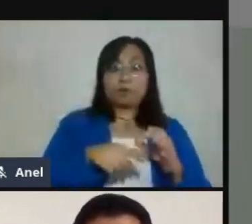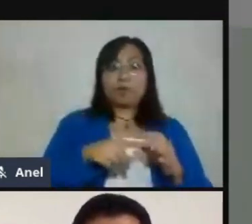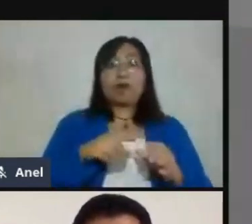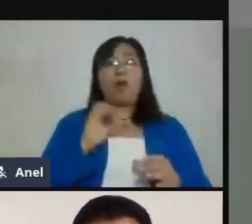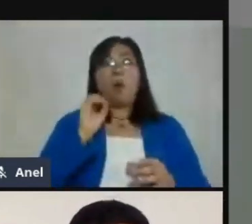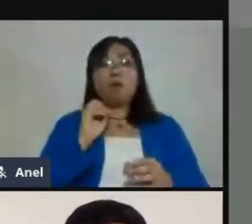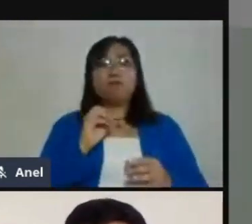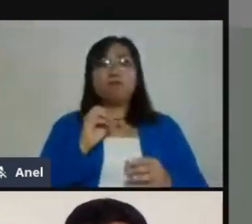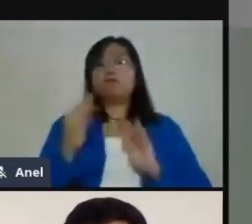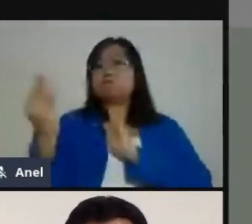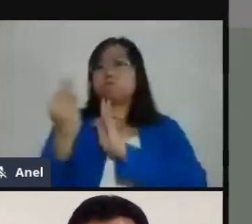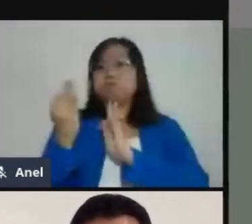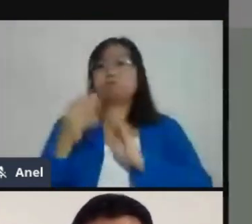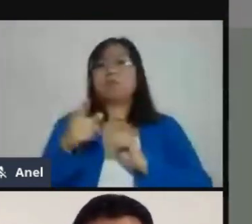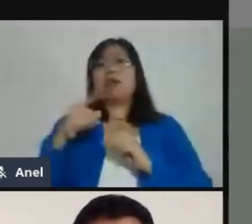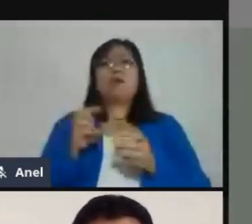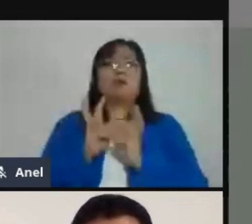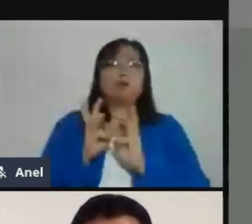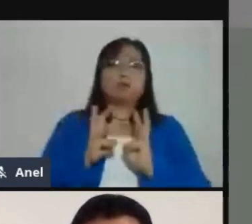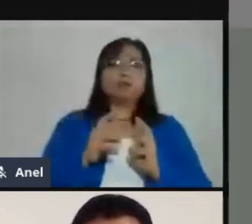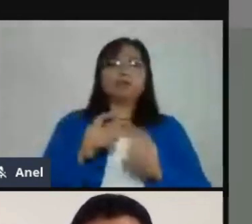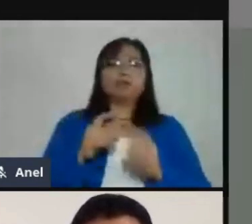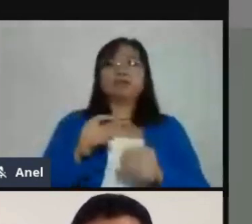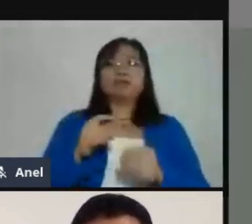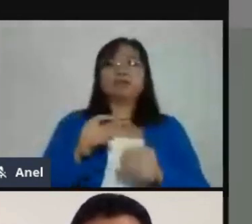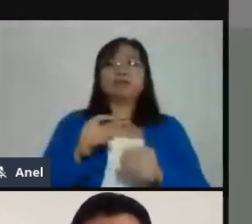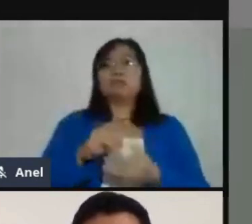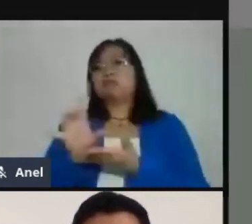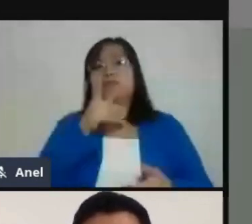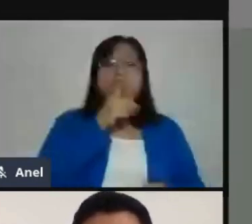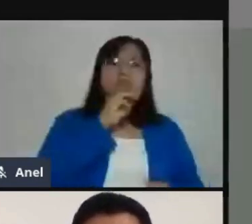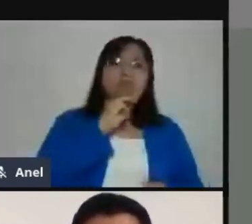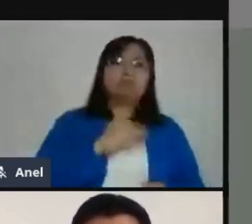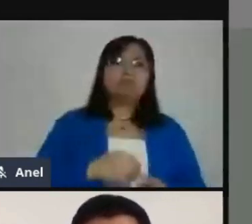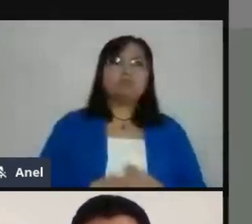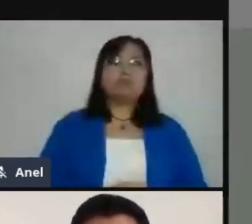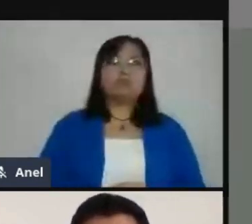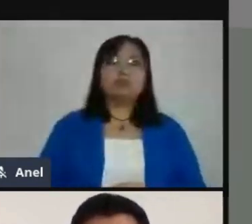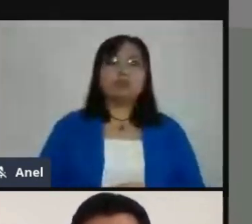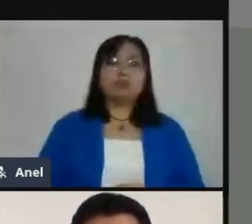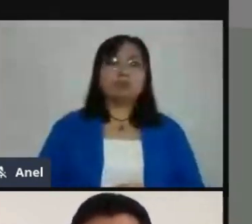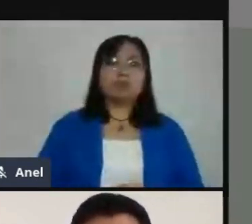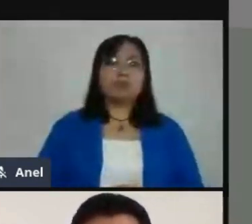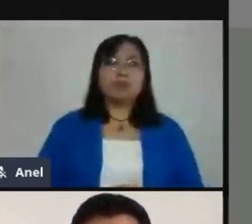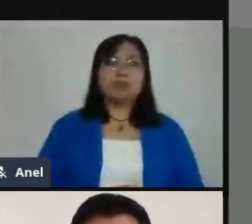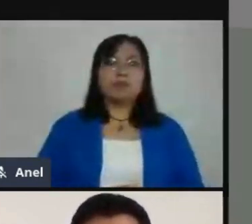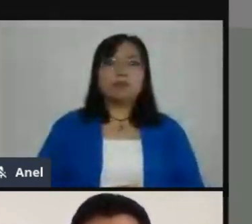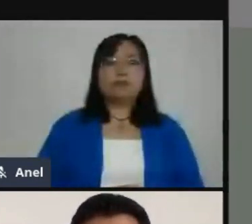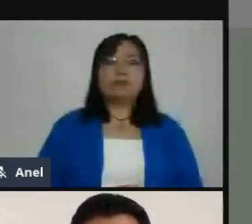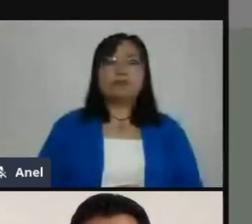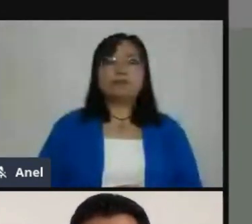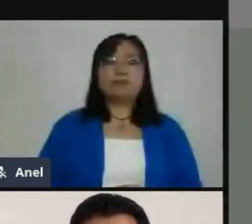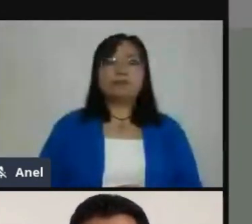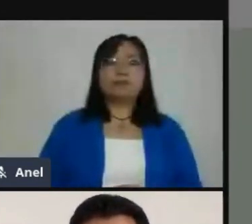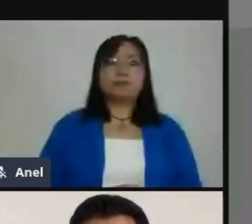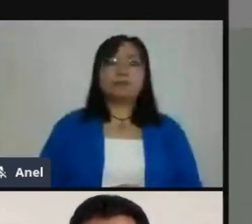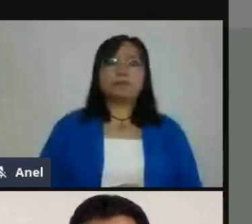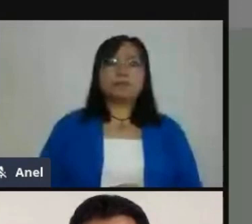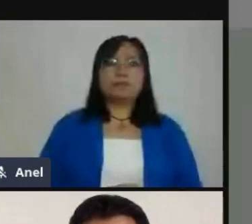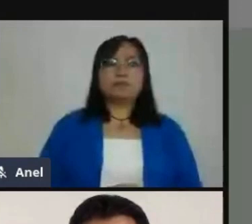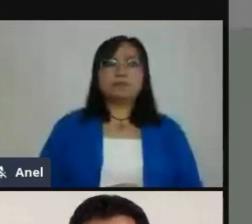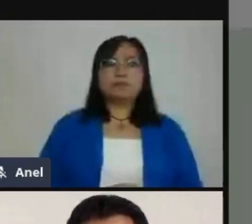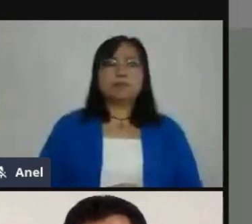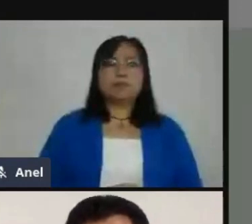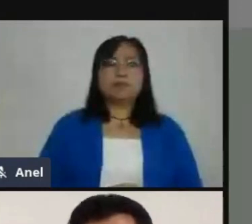podemos suponer que ya tenemos esta información o simplemente podemos tomar el